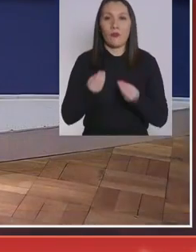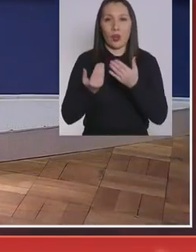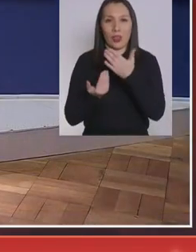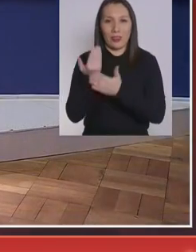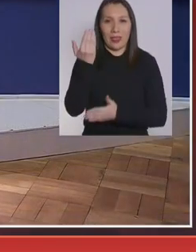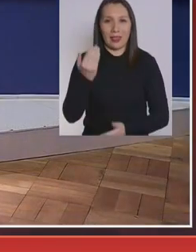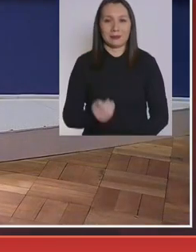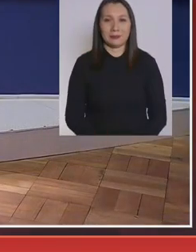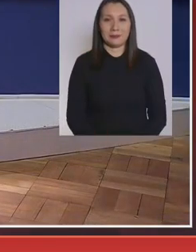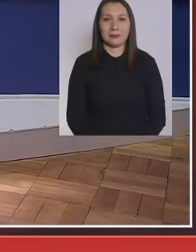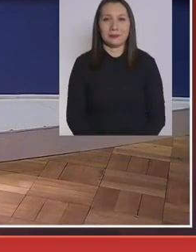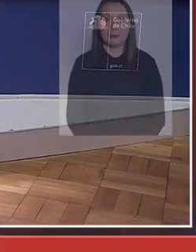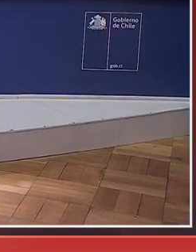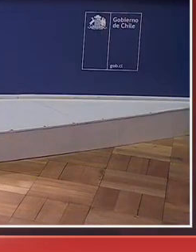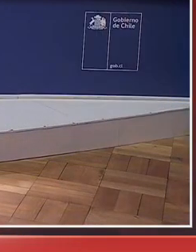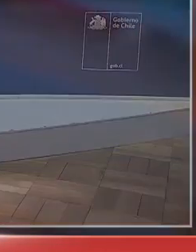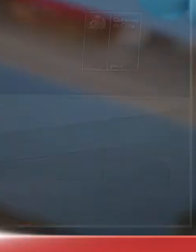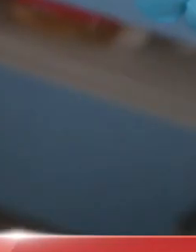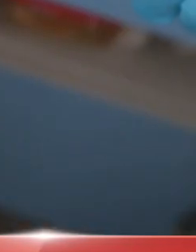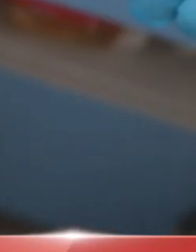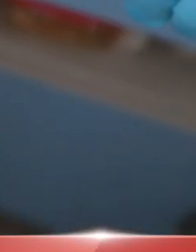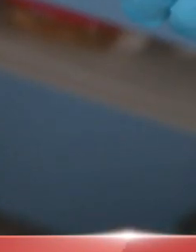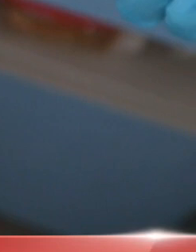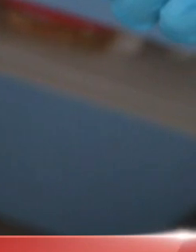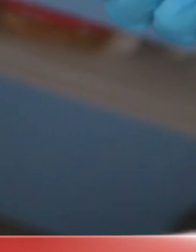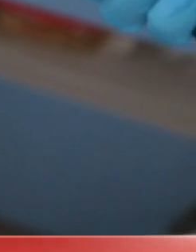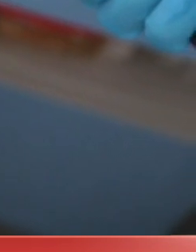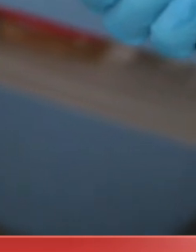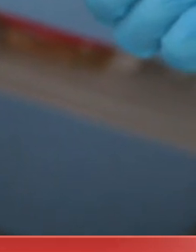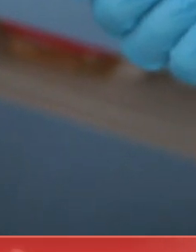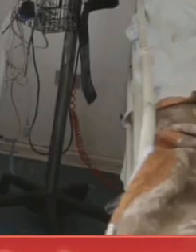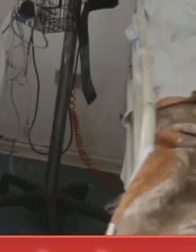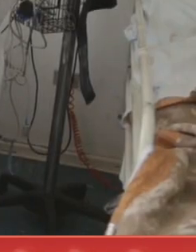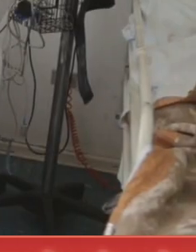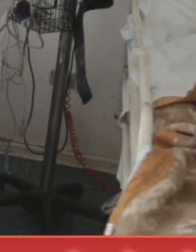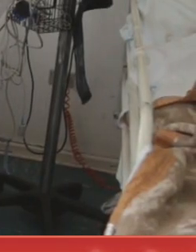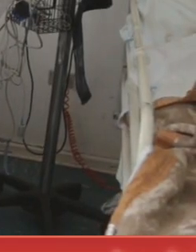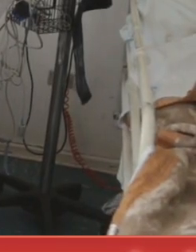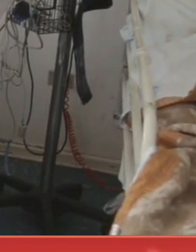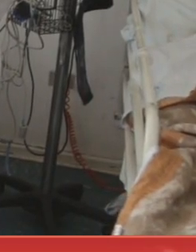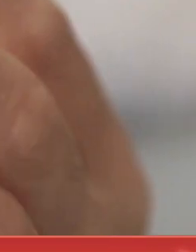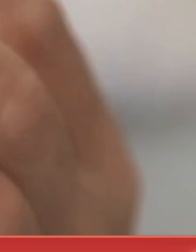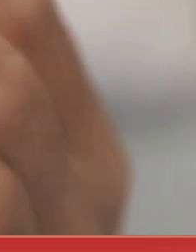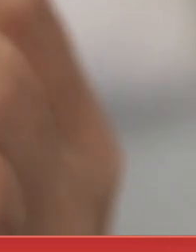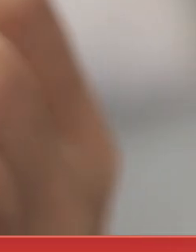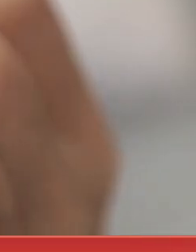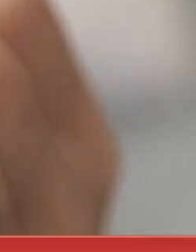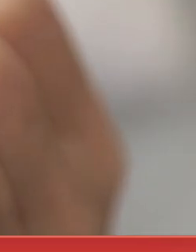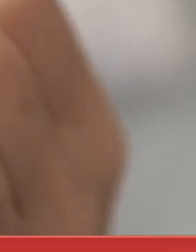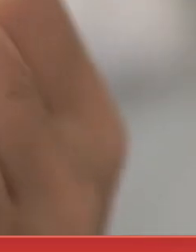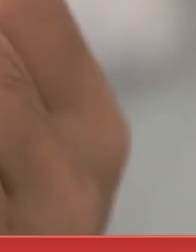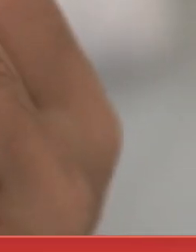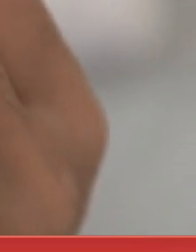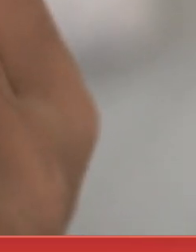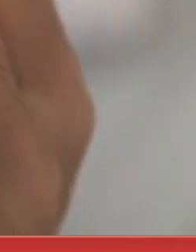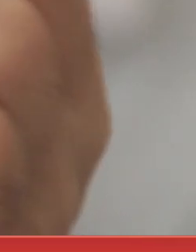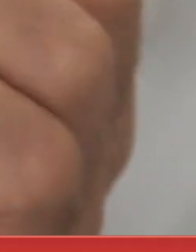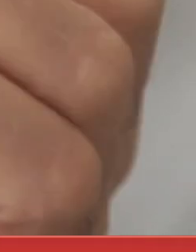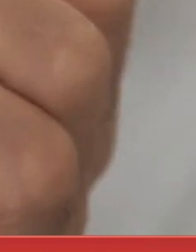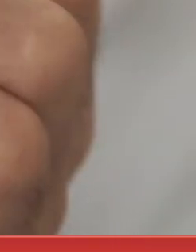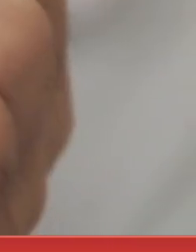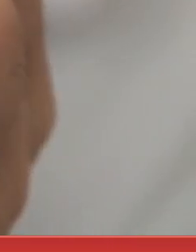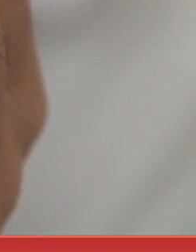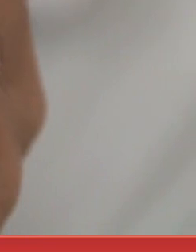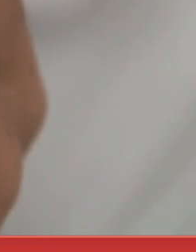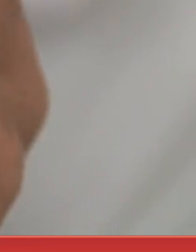tengan un buen día. Escuchábamos a Ministro Enrique París respecto a este balance diario donde se destaca, por ejemplo, la positividad de los exámenes de PCR